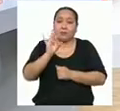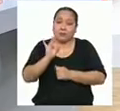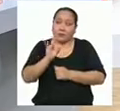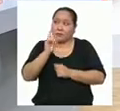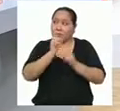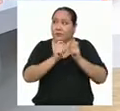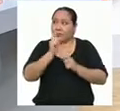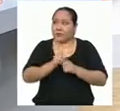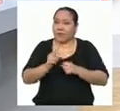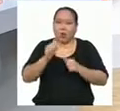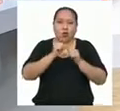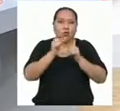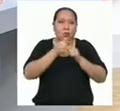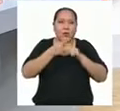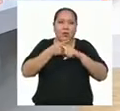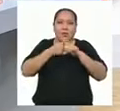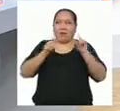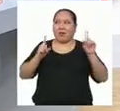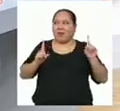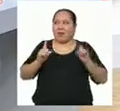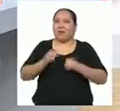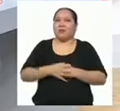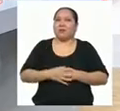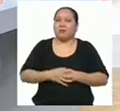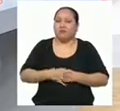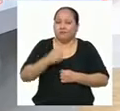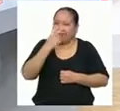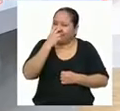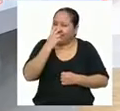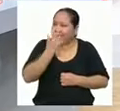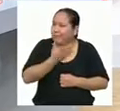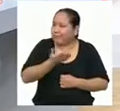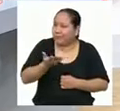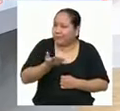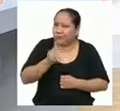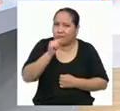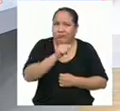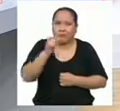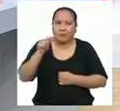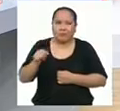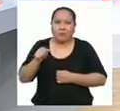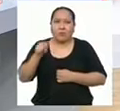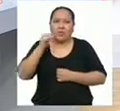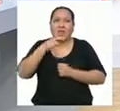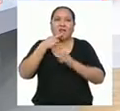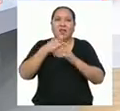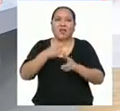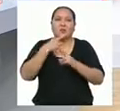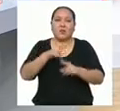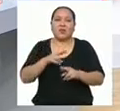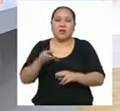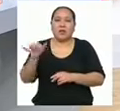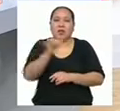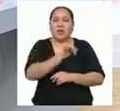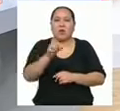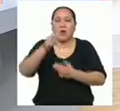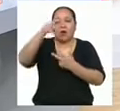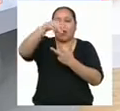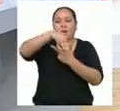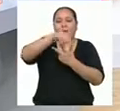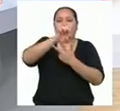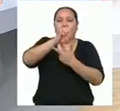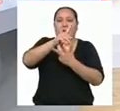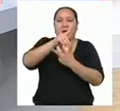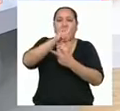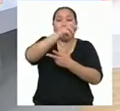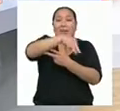obtuvo datos muy diferentes a la nuestra. Lo curioso, profesora, es que tuvo como resultado la misma media o